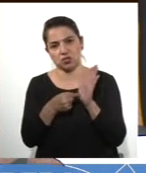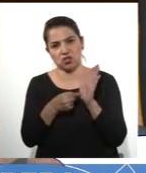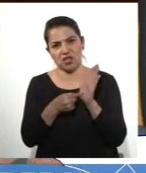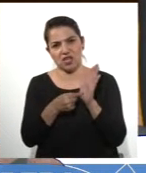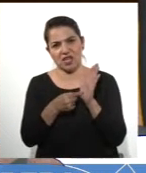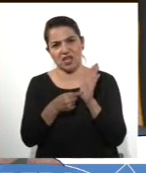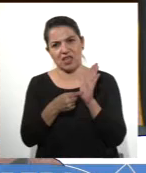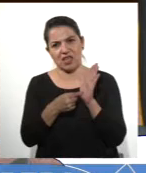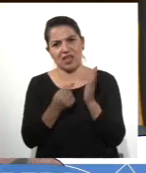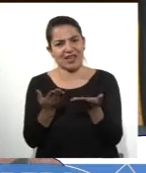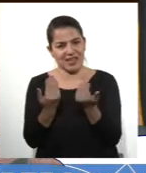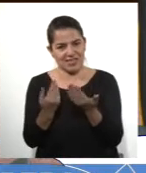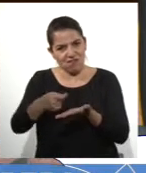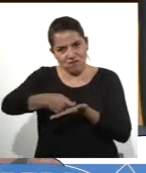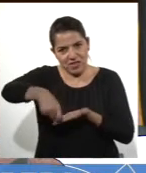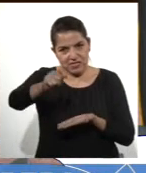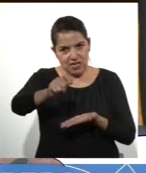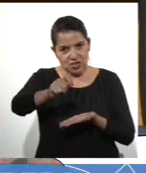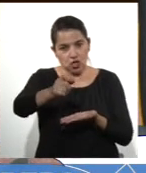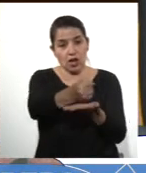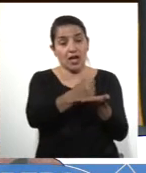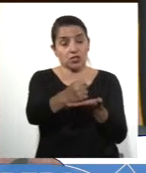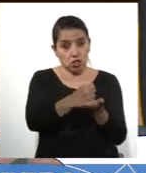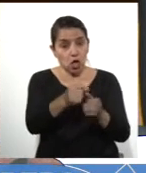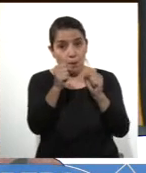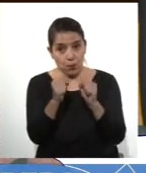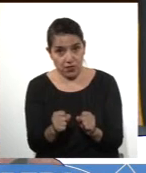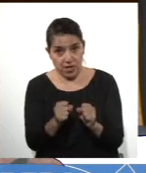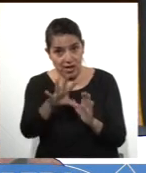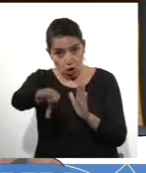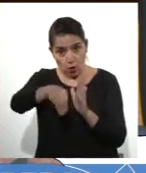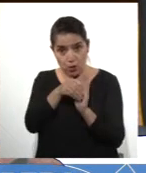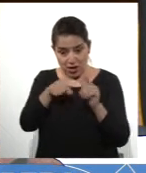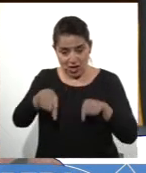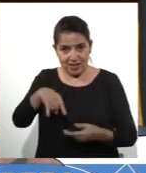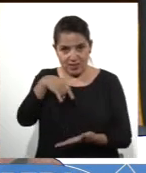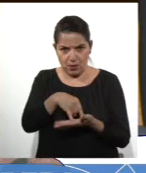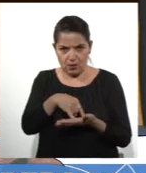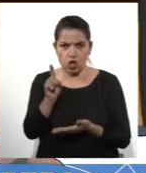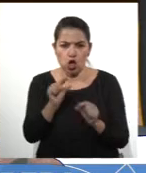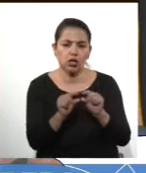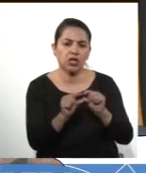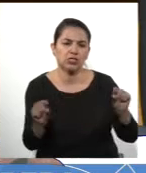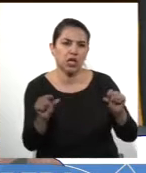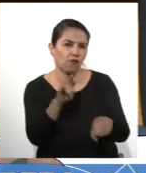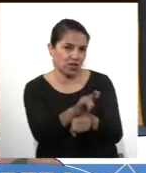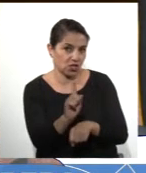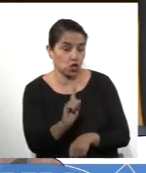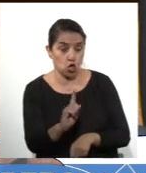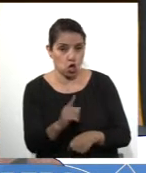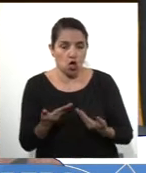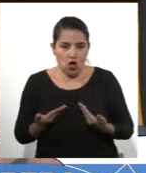visación de las asociaciones para que pudieran ser tratados en este Parlamento, sin letra chica. Y hoy